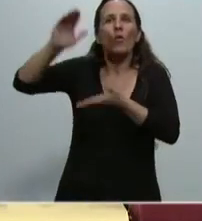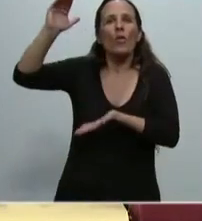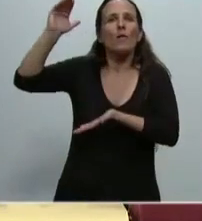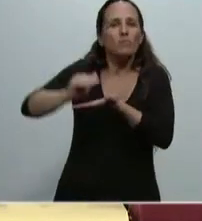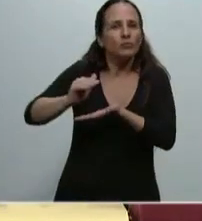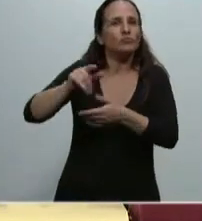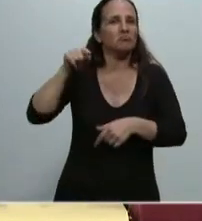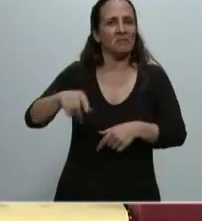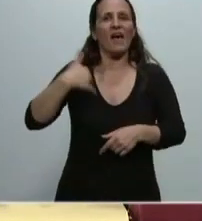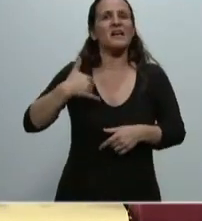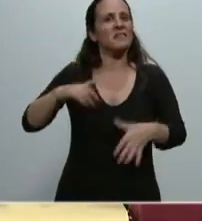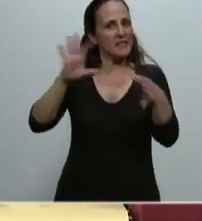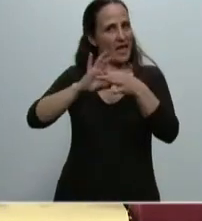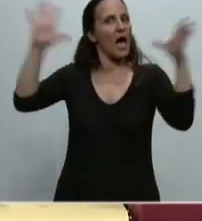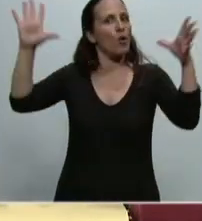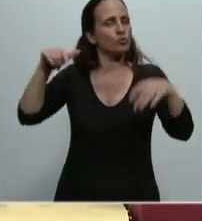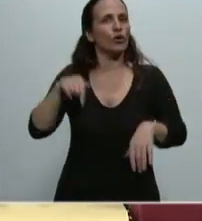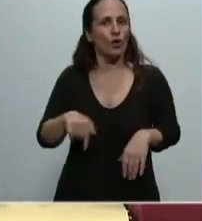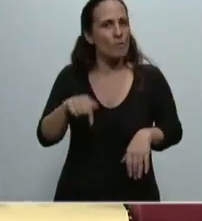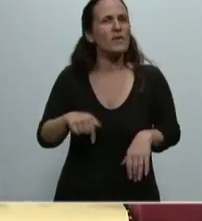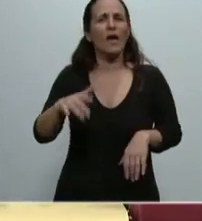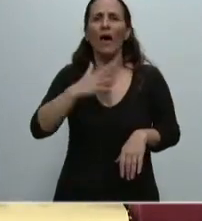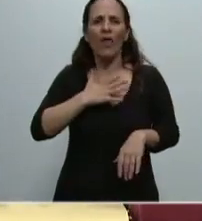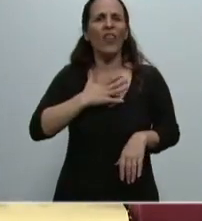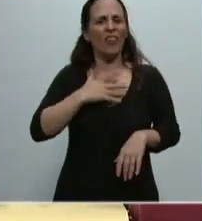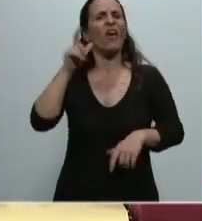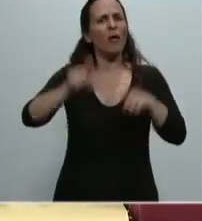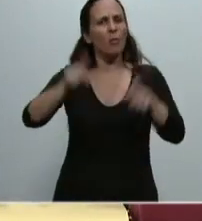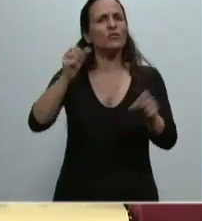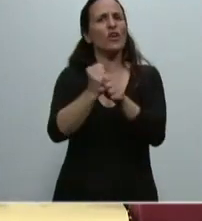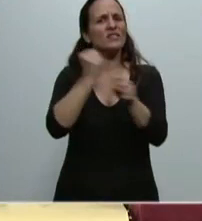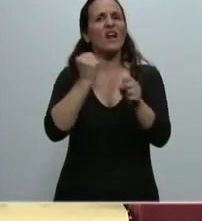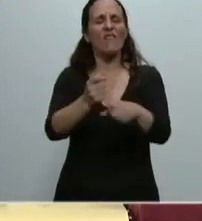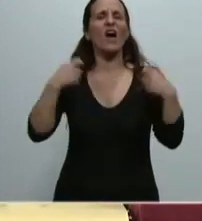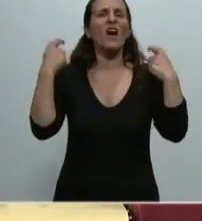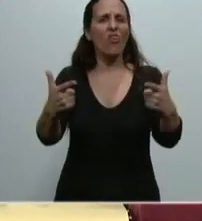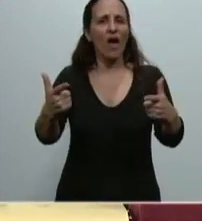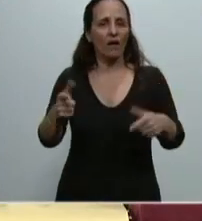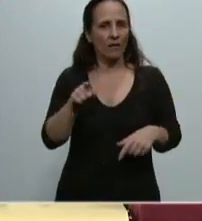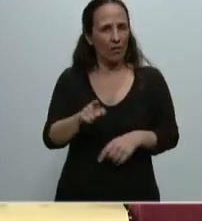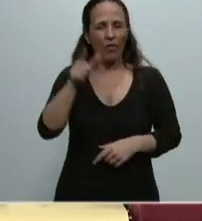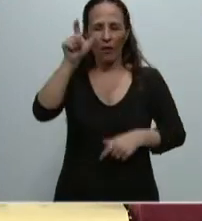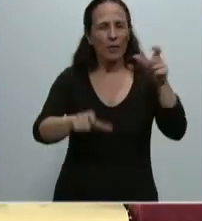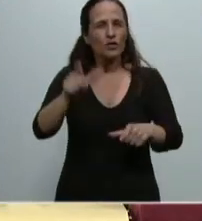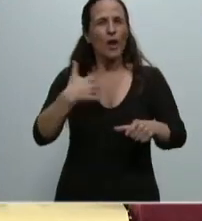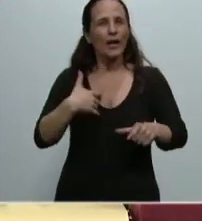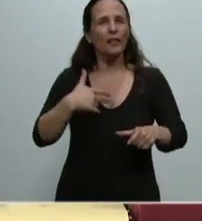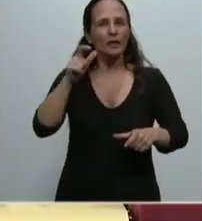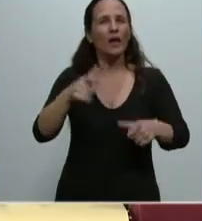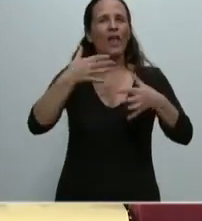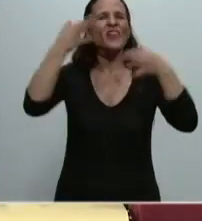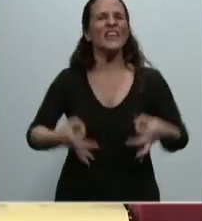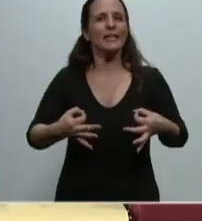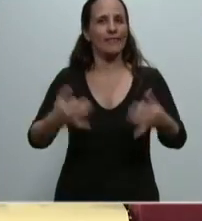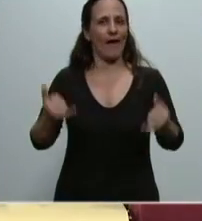autonomía de la Argentina de generar trabajo para todos los argentinos, de generar dignidad para todos los argentinos para